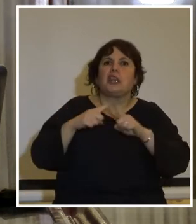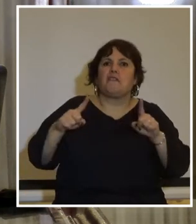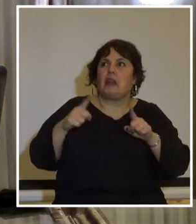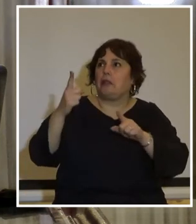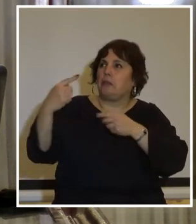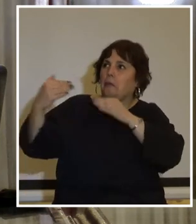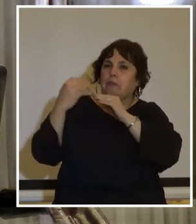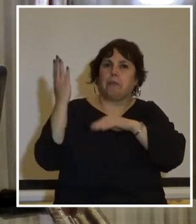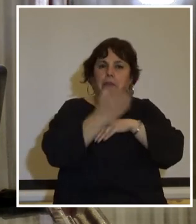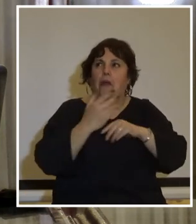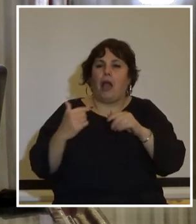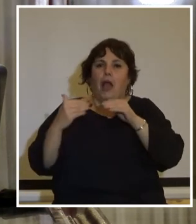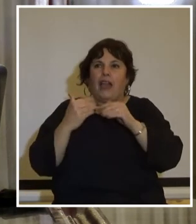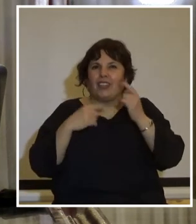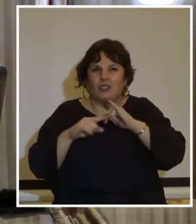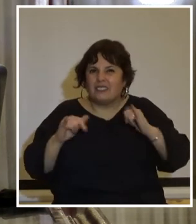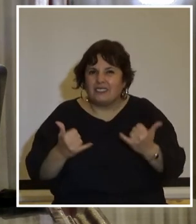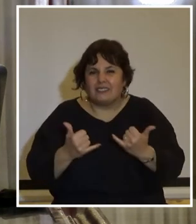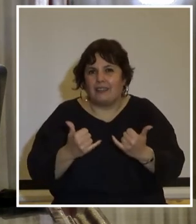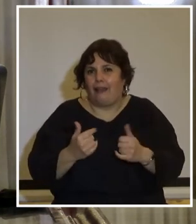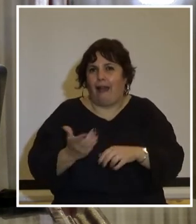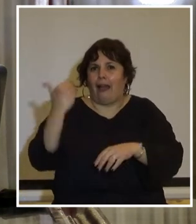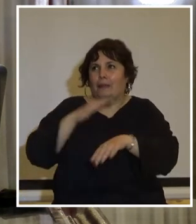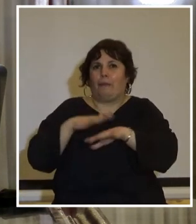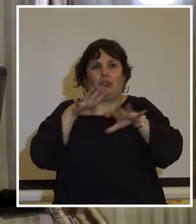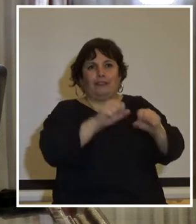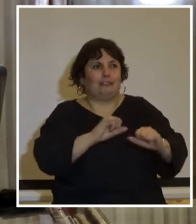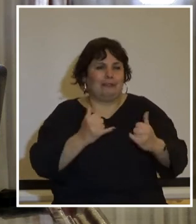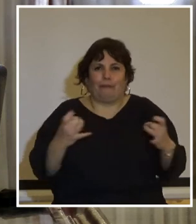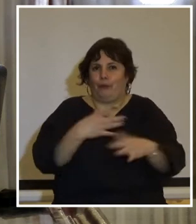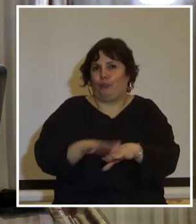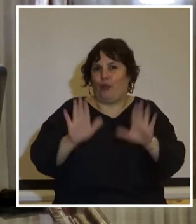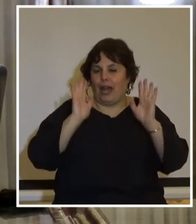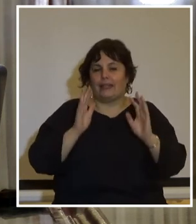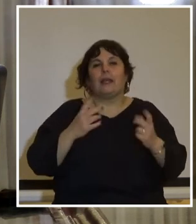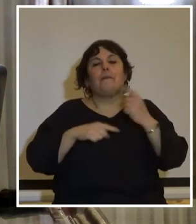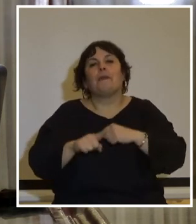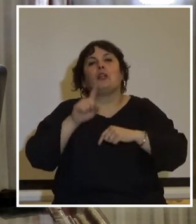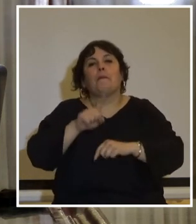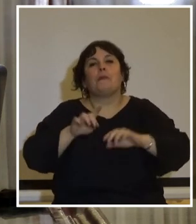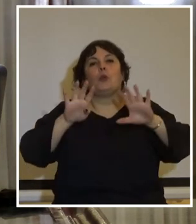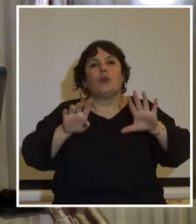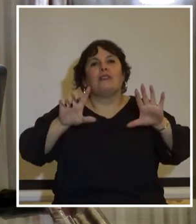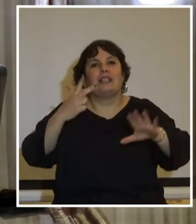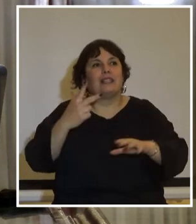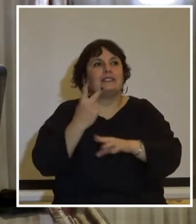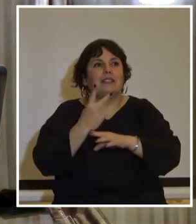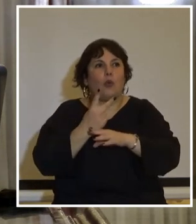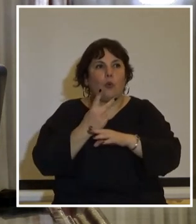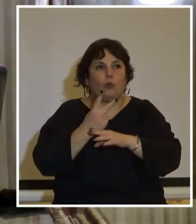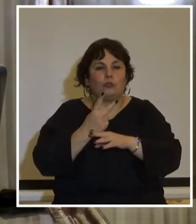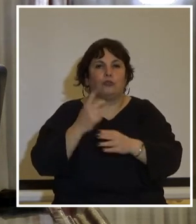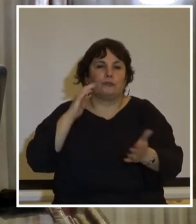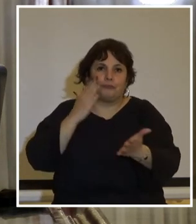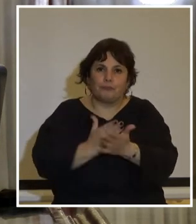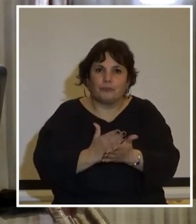que puede concluirse que ya estaba escrita desde el momento de la detención en febrero del 73 sea el segundo acto del golpe en